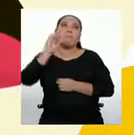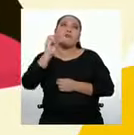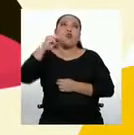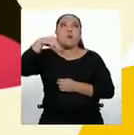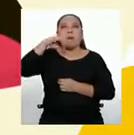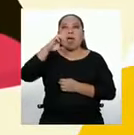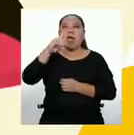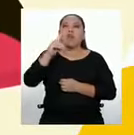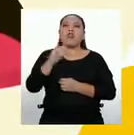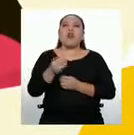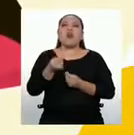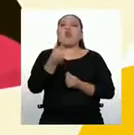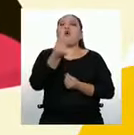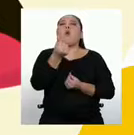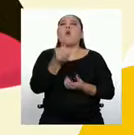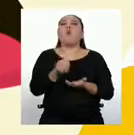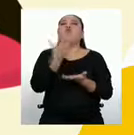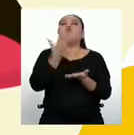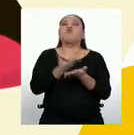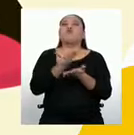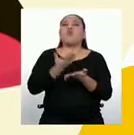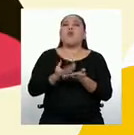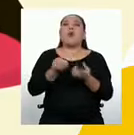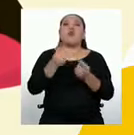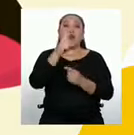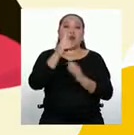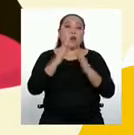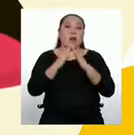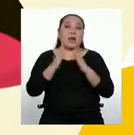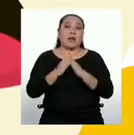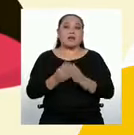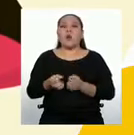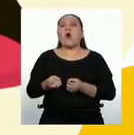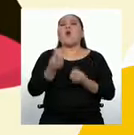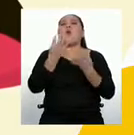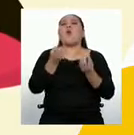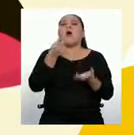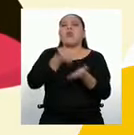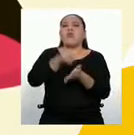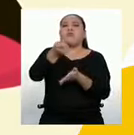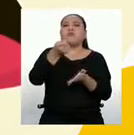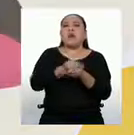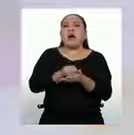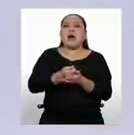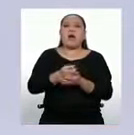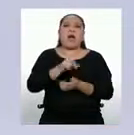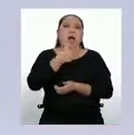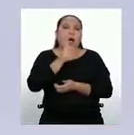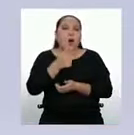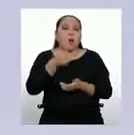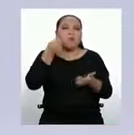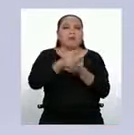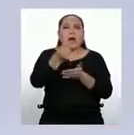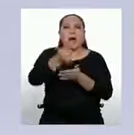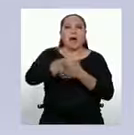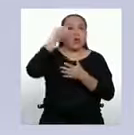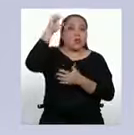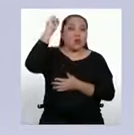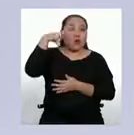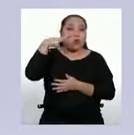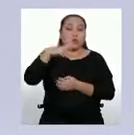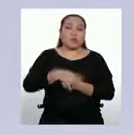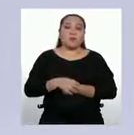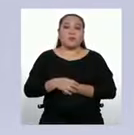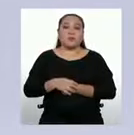gastos diarios en el hogar o el gasto promedio de consumo de agua o electricidad. Calcular estos promedios